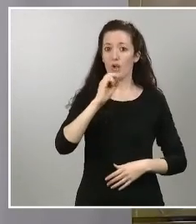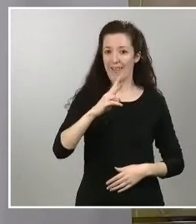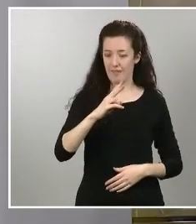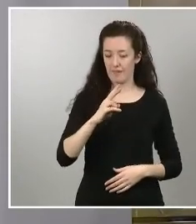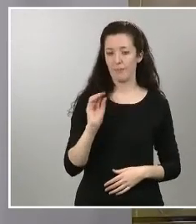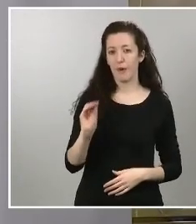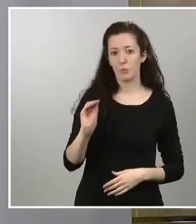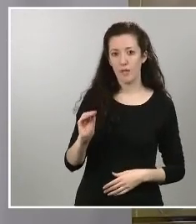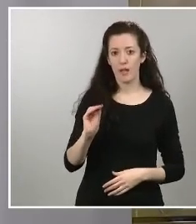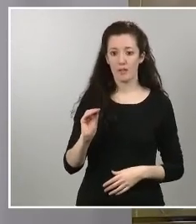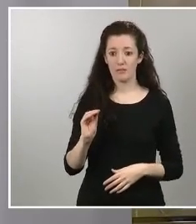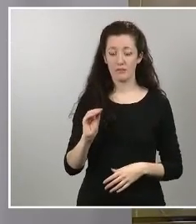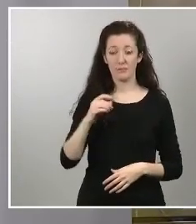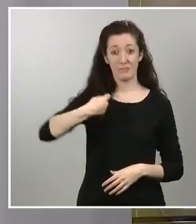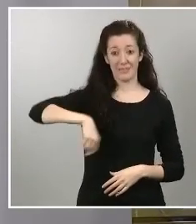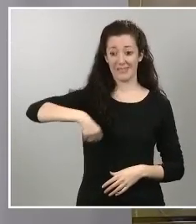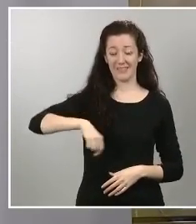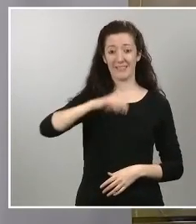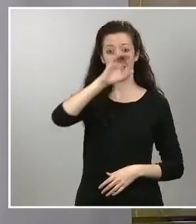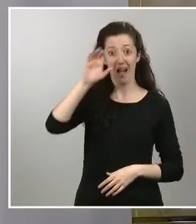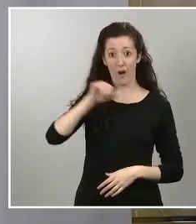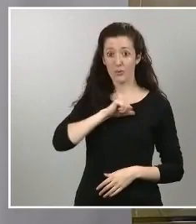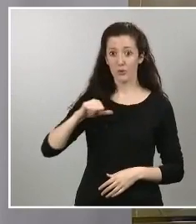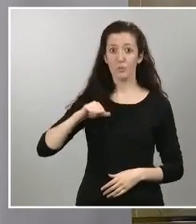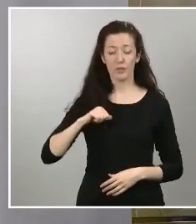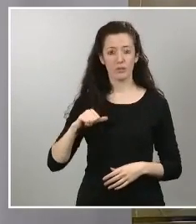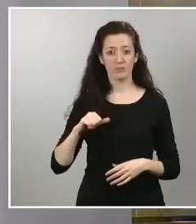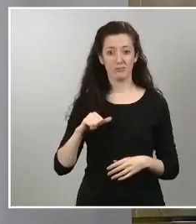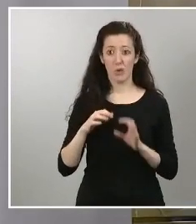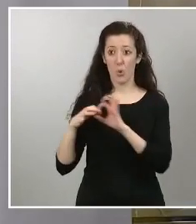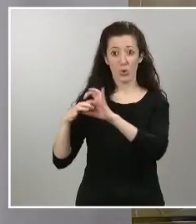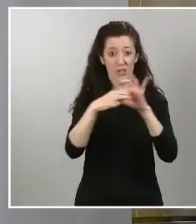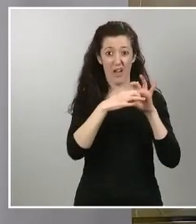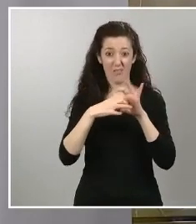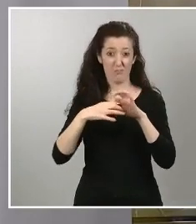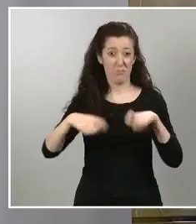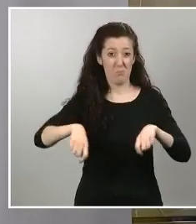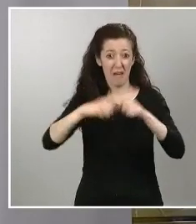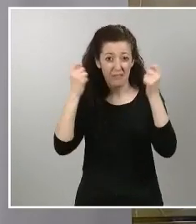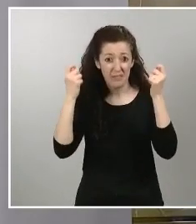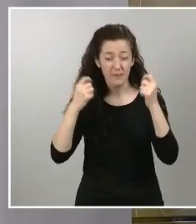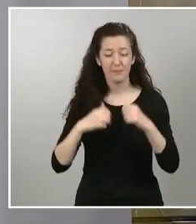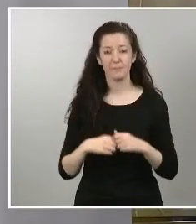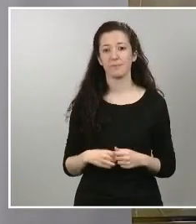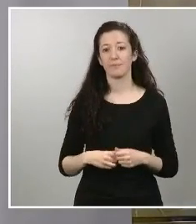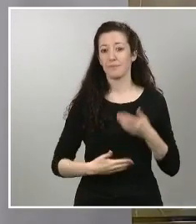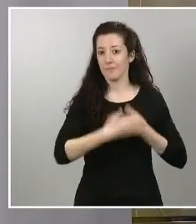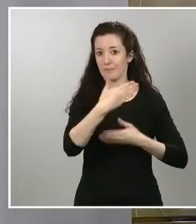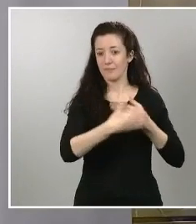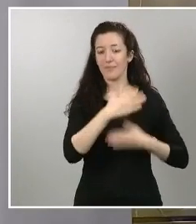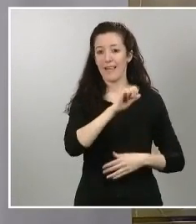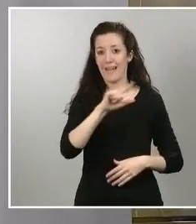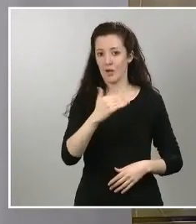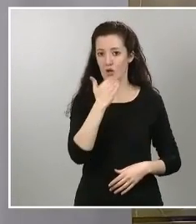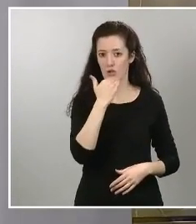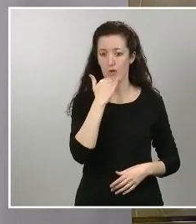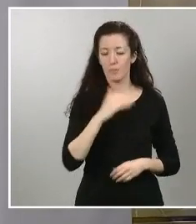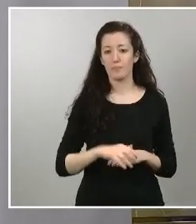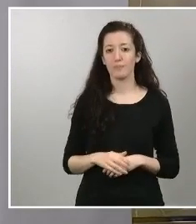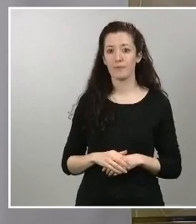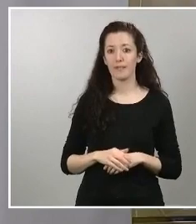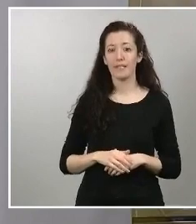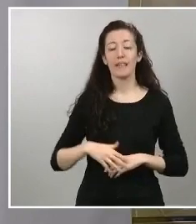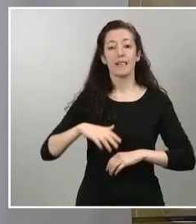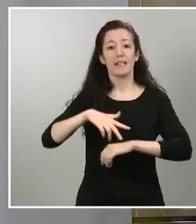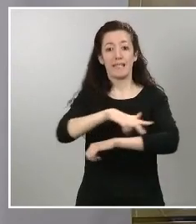lo enuncia el correo van a atender la petición del endacario Urcullu para que las comunidades autónomas en función de sus características